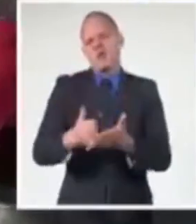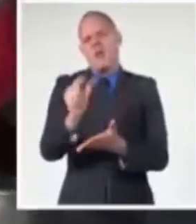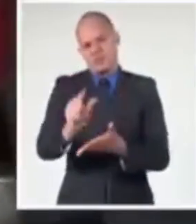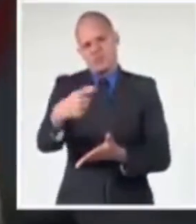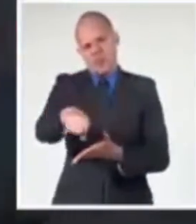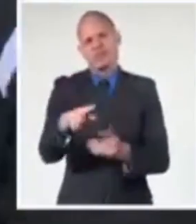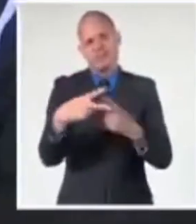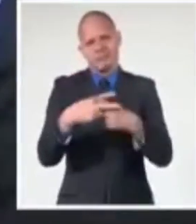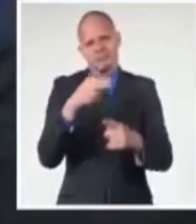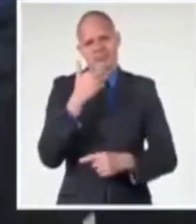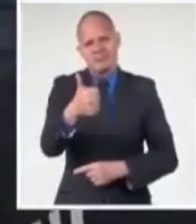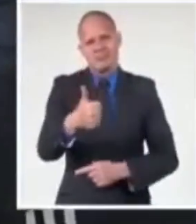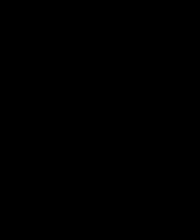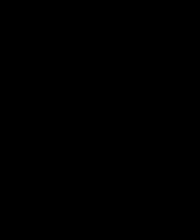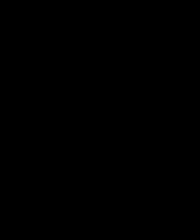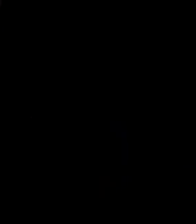en realidad.